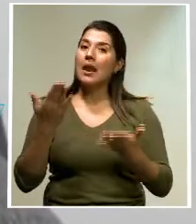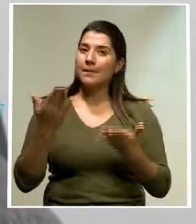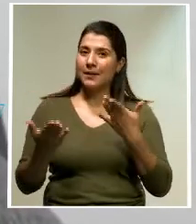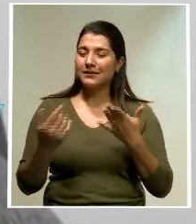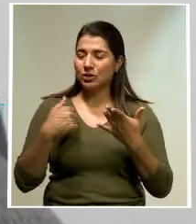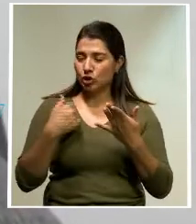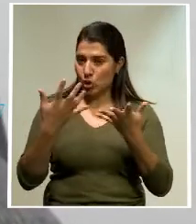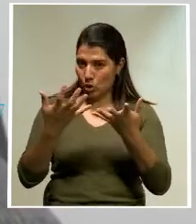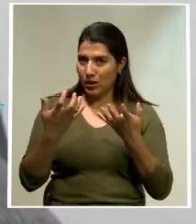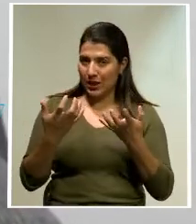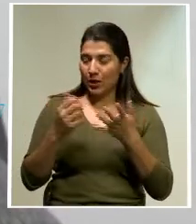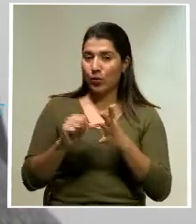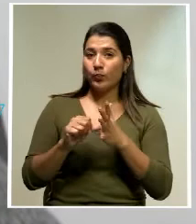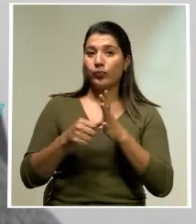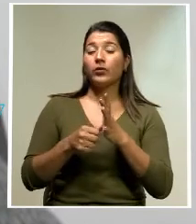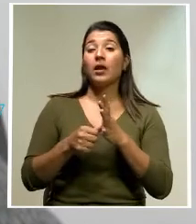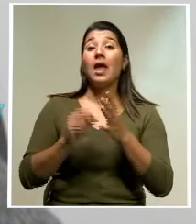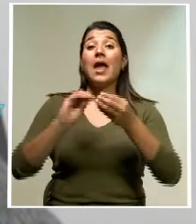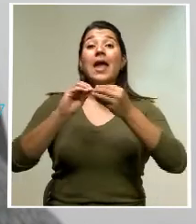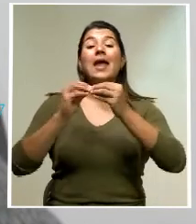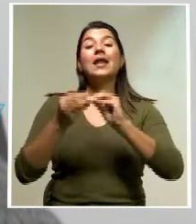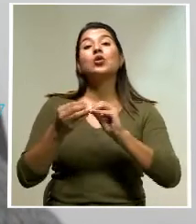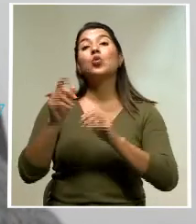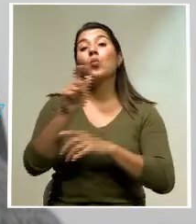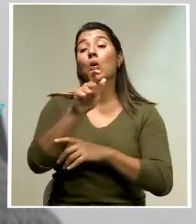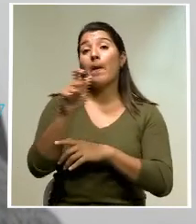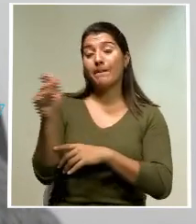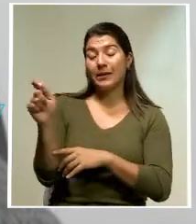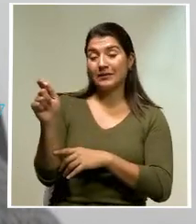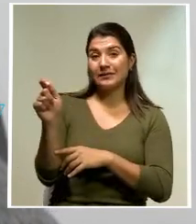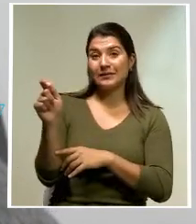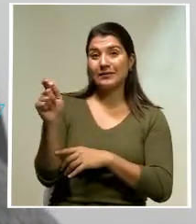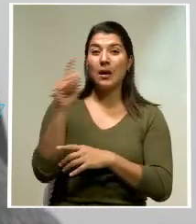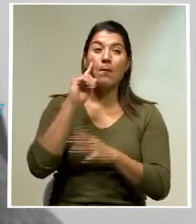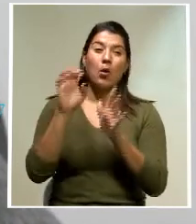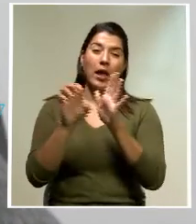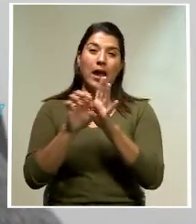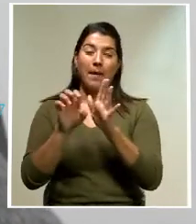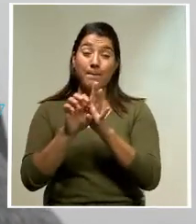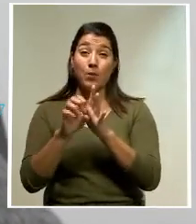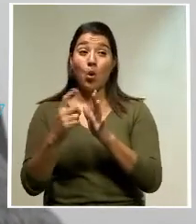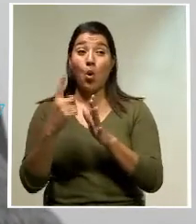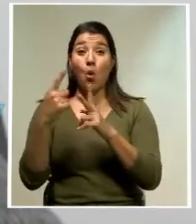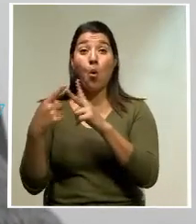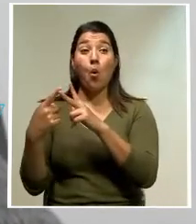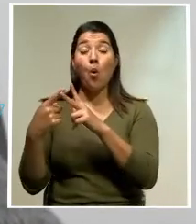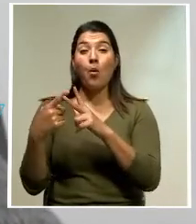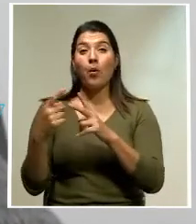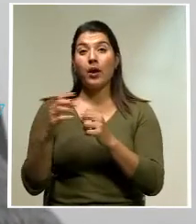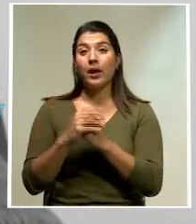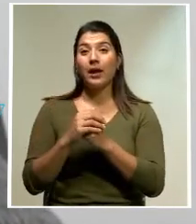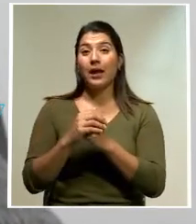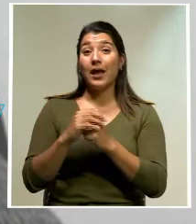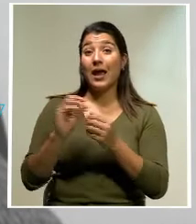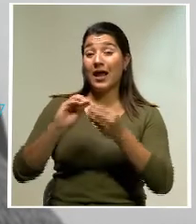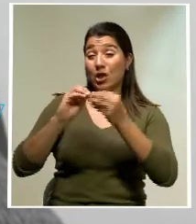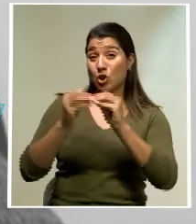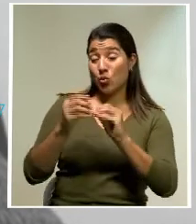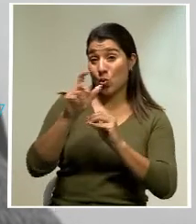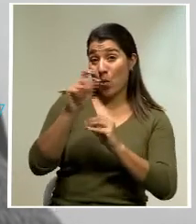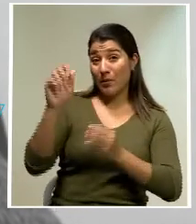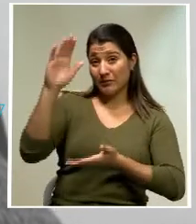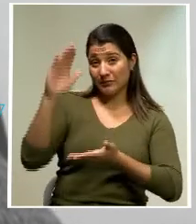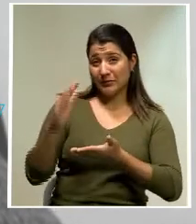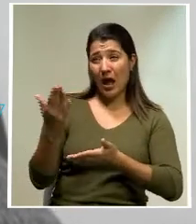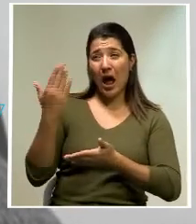que, por ejemplo, se invierte en la aprobación de un préstamo en la Asamblea Legislativa ha disminuido a lo largo del tiempo, ¿verdad? En el 2008